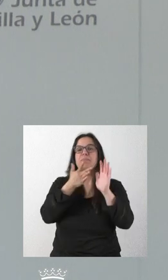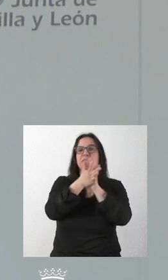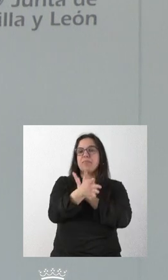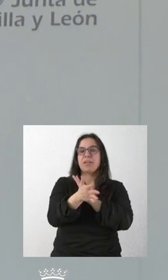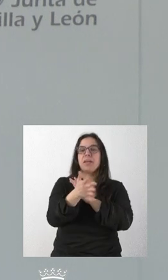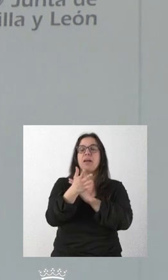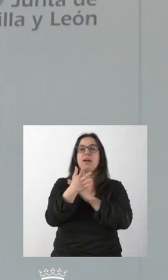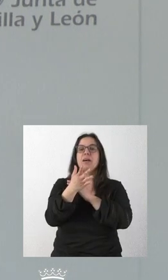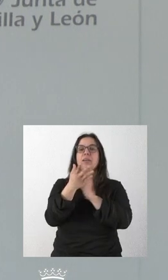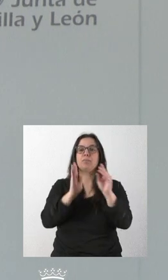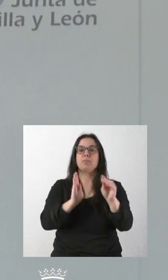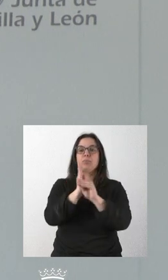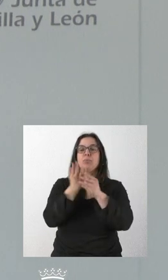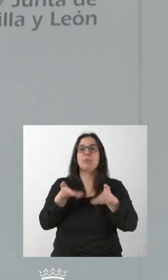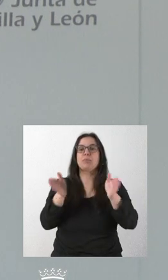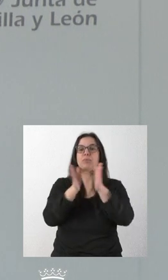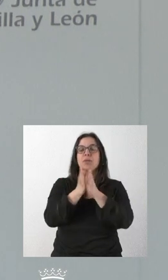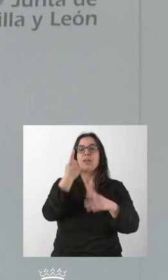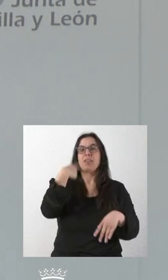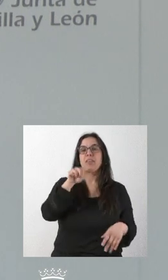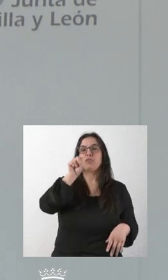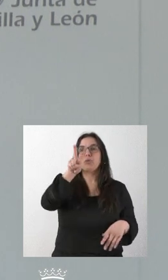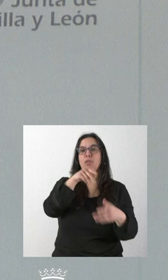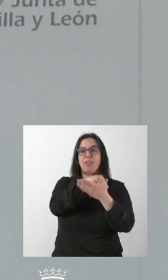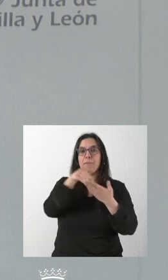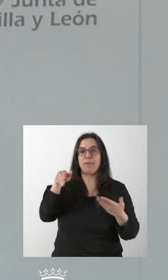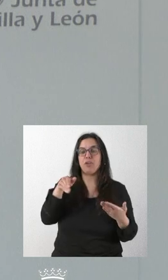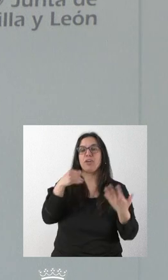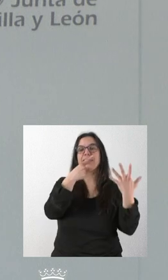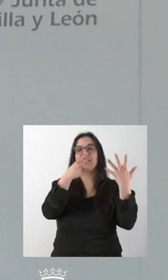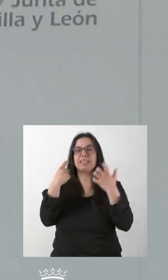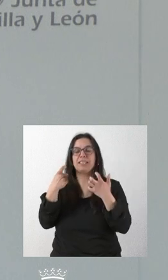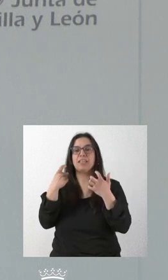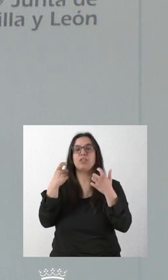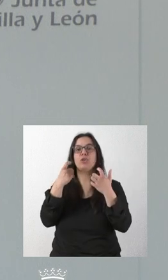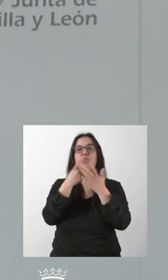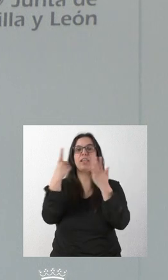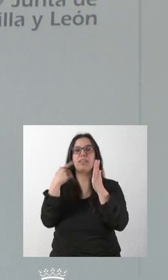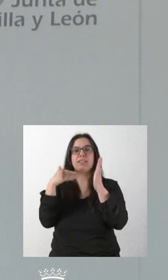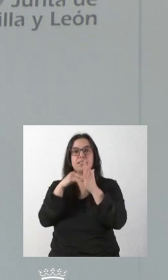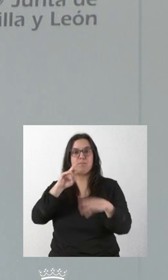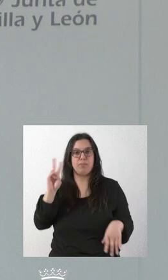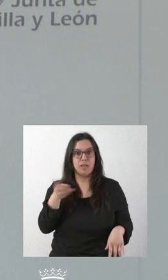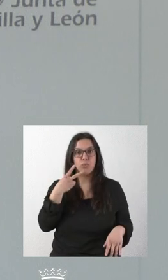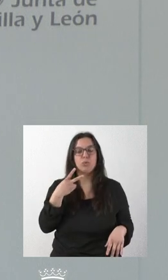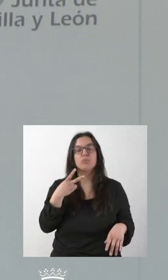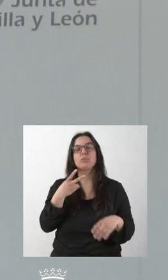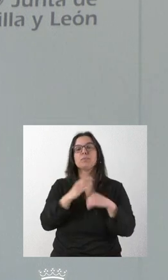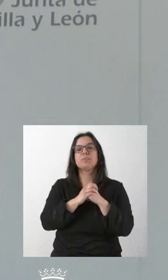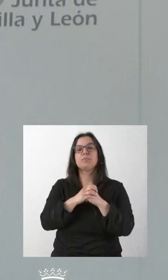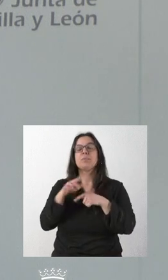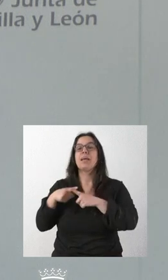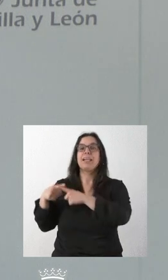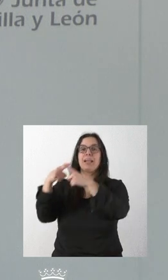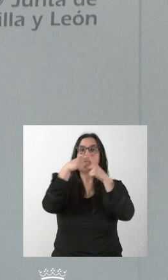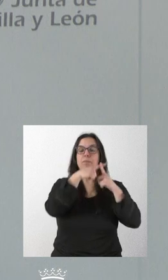aportación asciende a 112.616.000 euros. La distribución